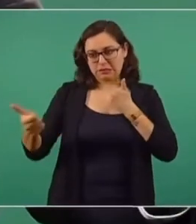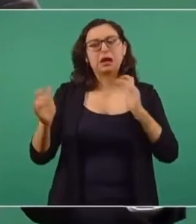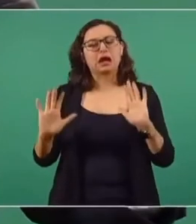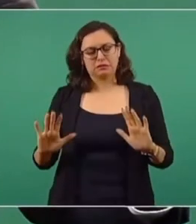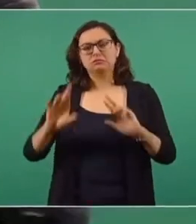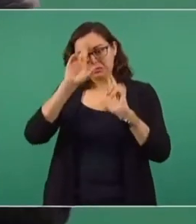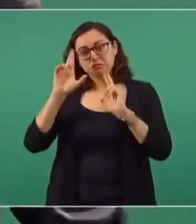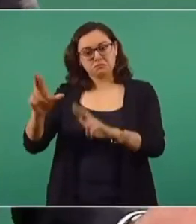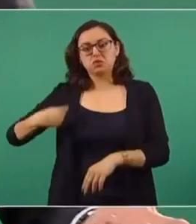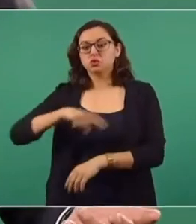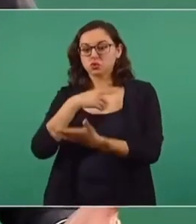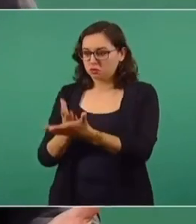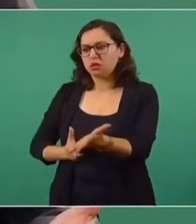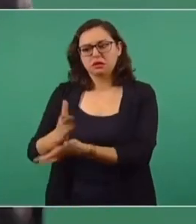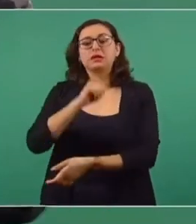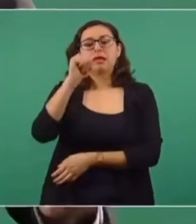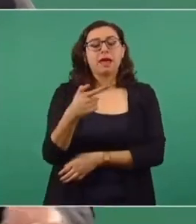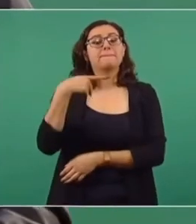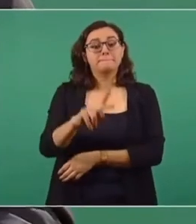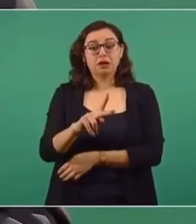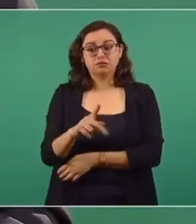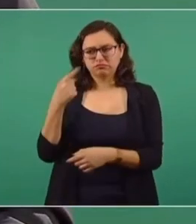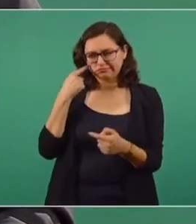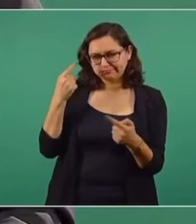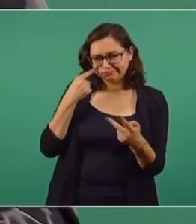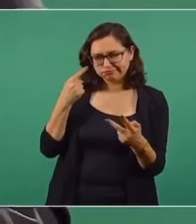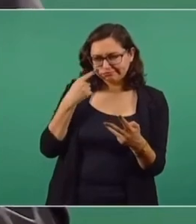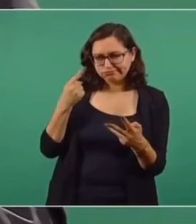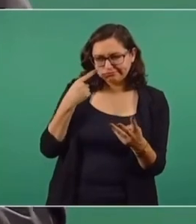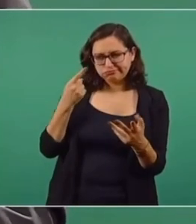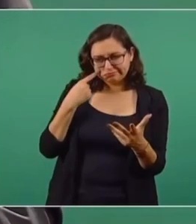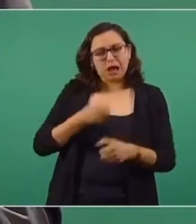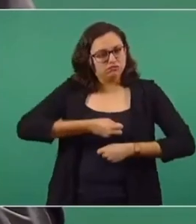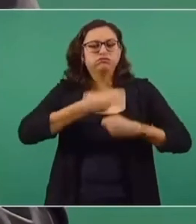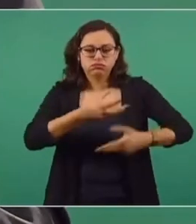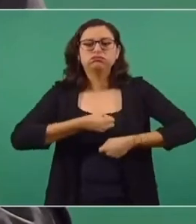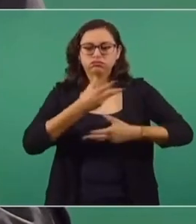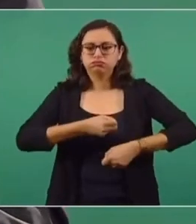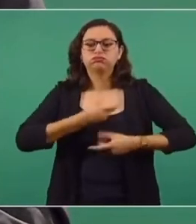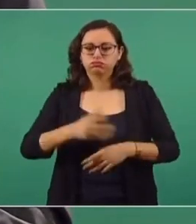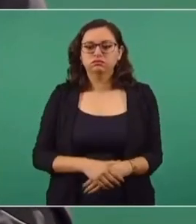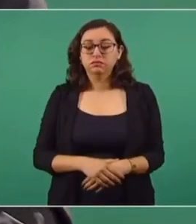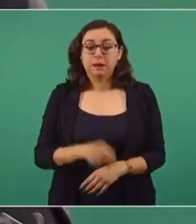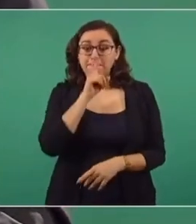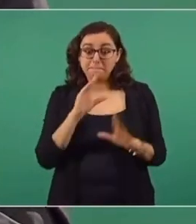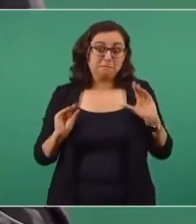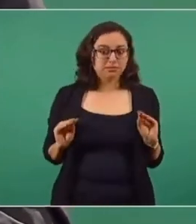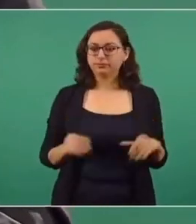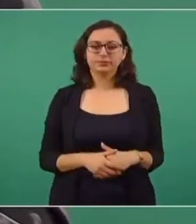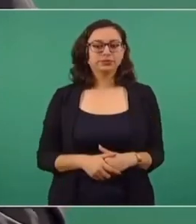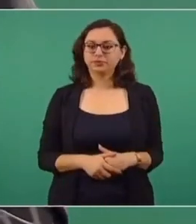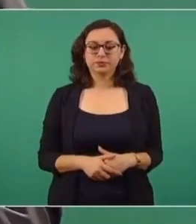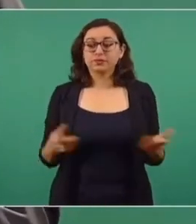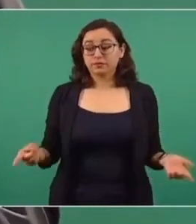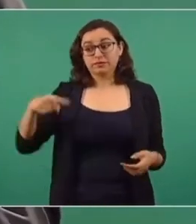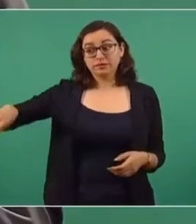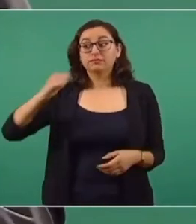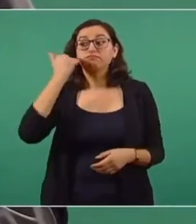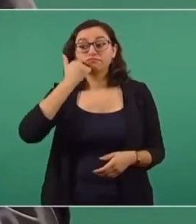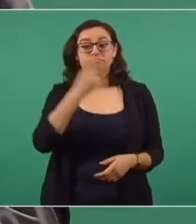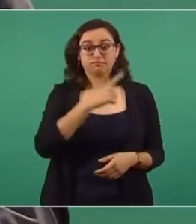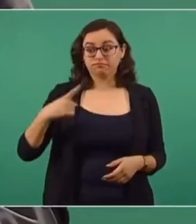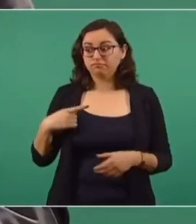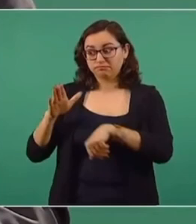pero no podemos guardar silencio, no nos podemos quedar callados. Y la comunidad universitaria de qué se trate debe saber